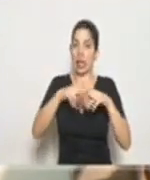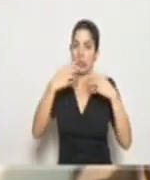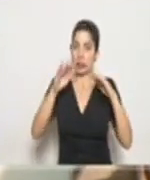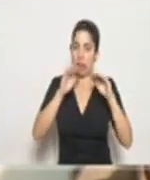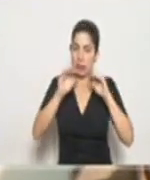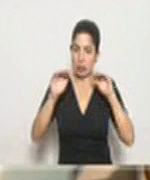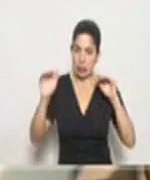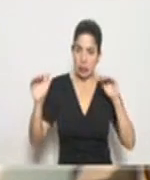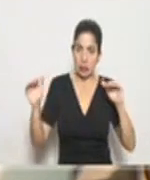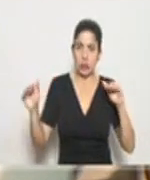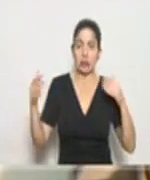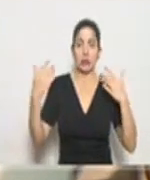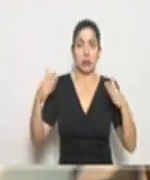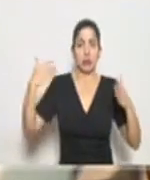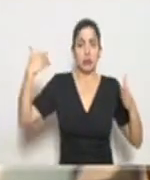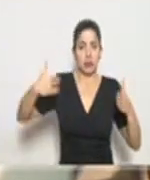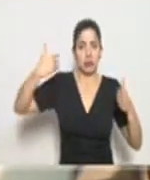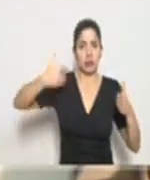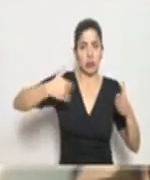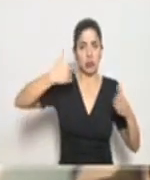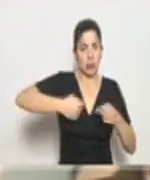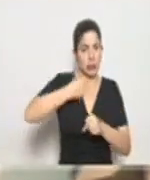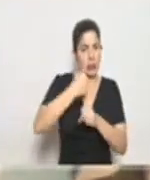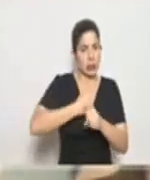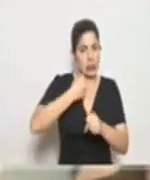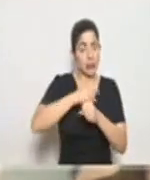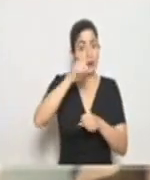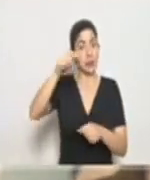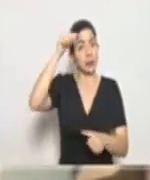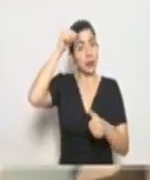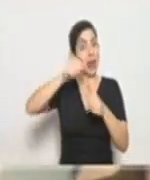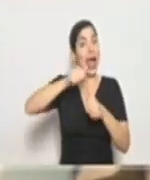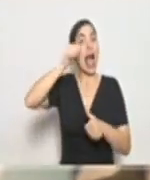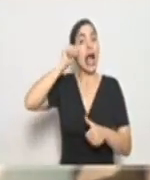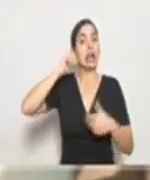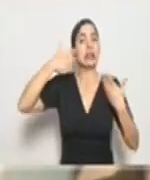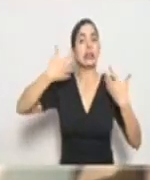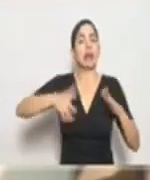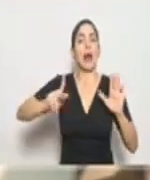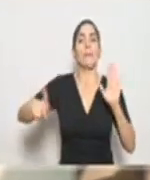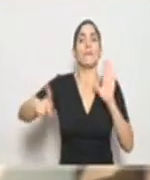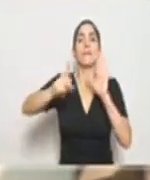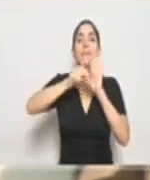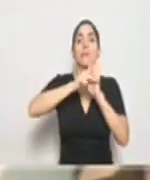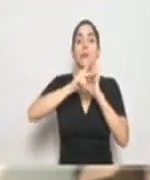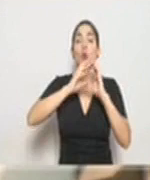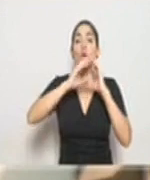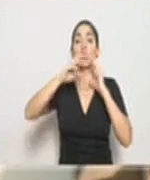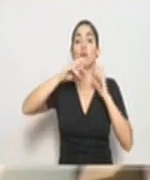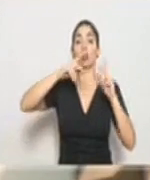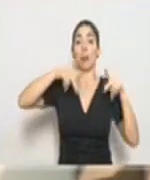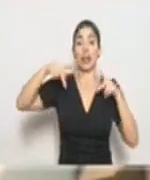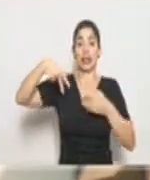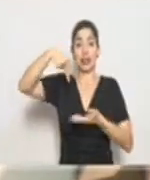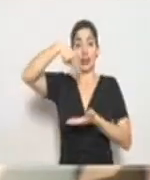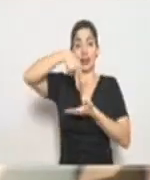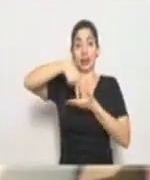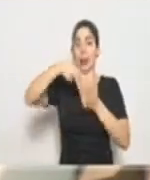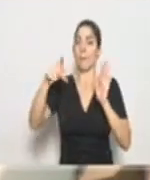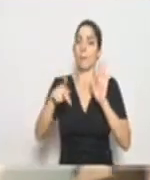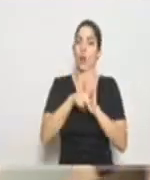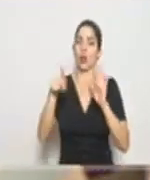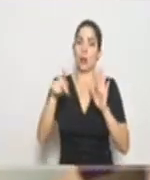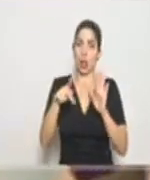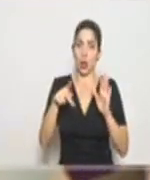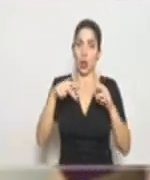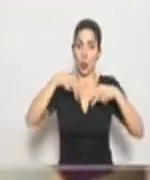y eso ya hemos venido trabajando, ya recuerden que ayer se prohibió, por ejemplo, que en los buses vaya gente de pie y son medidas que